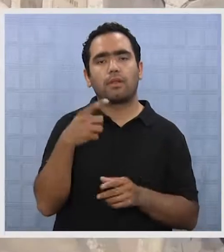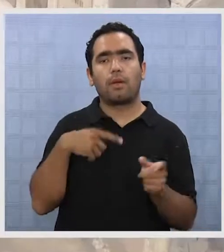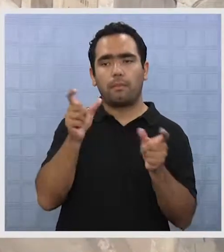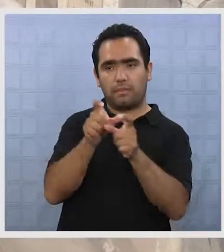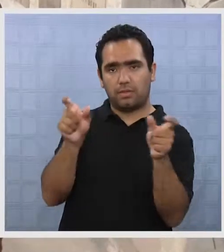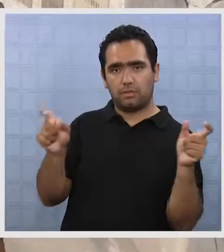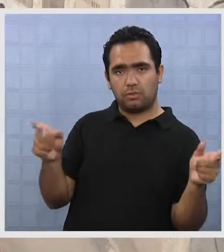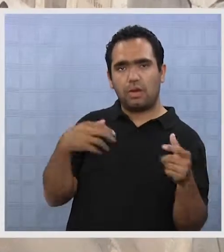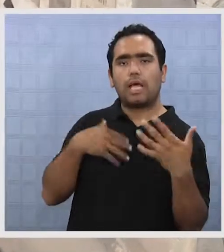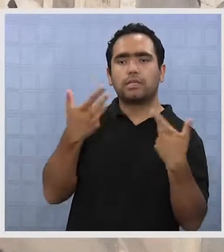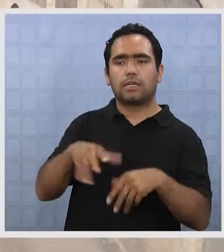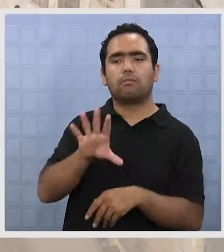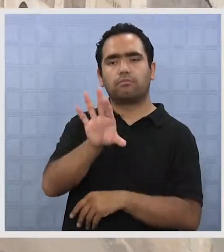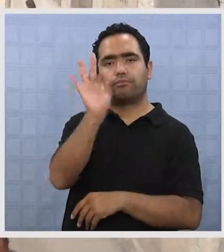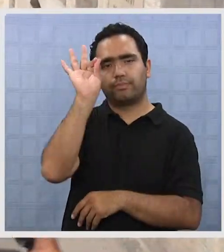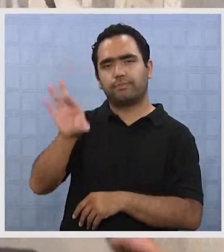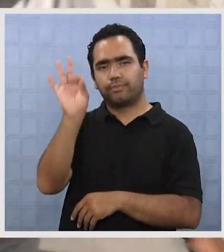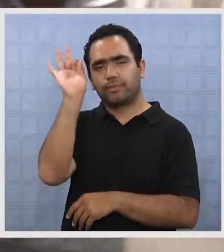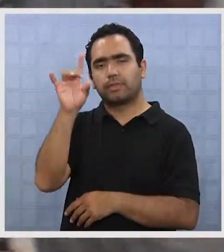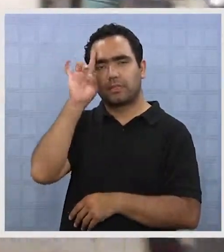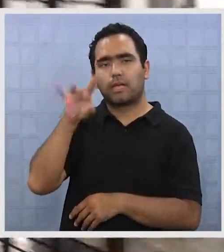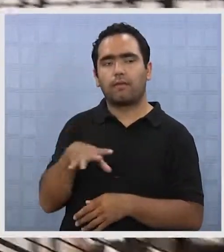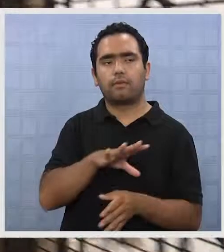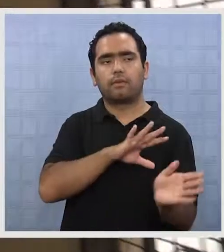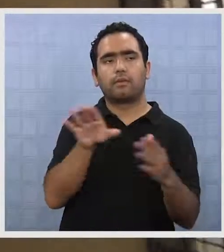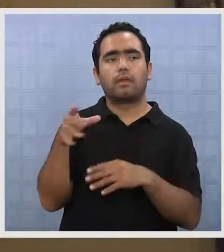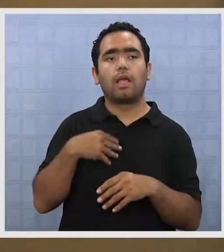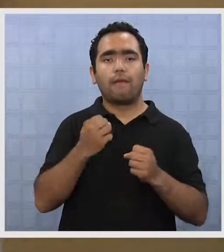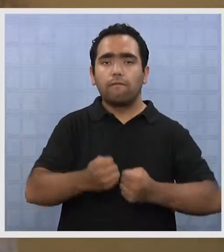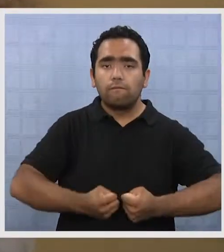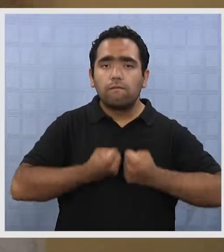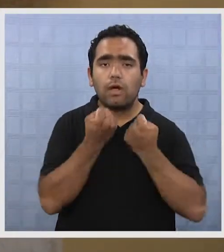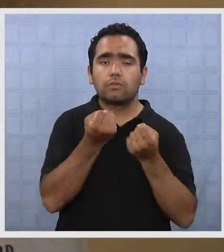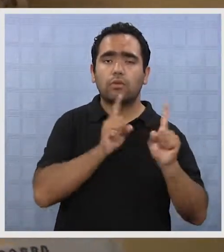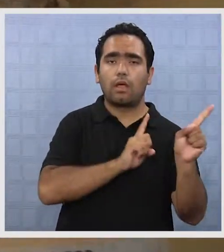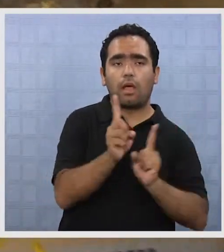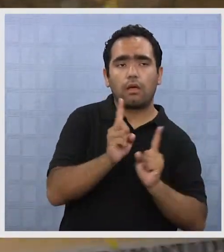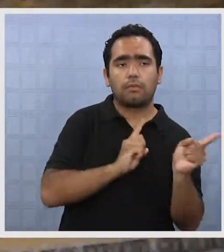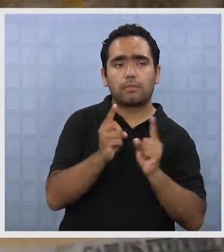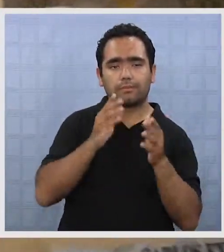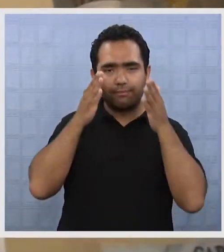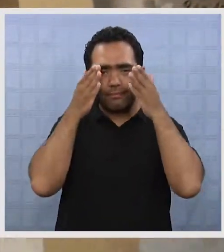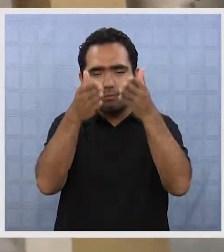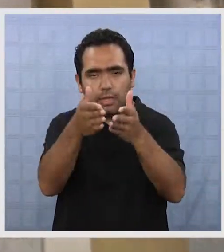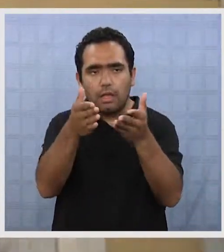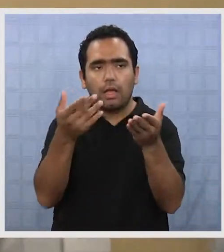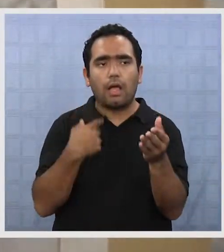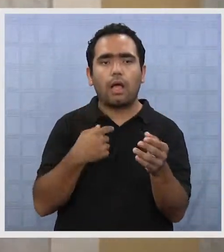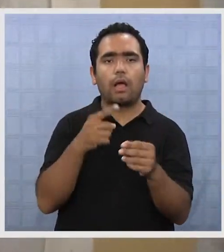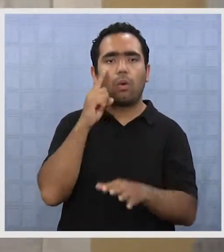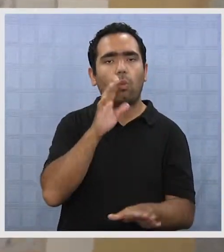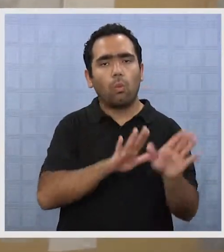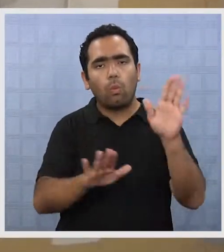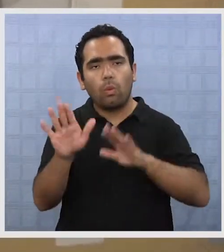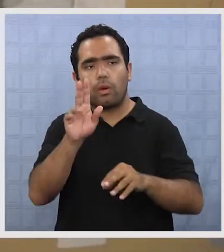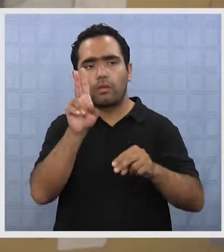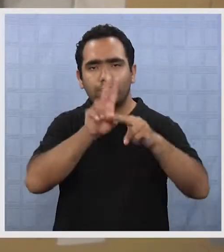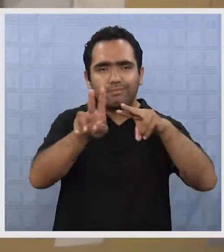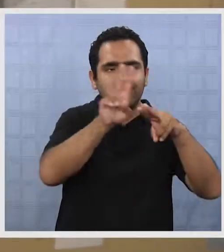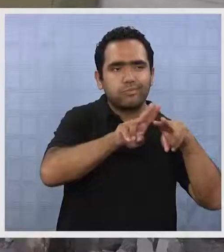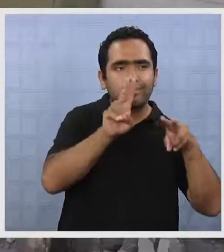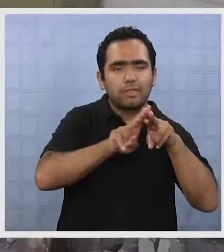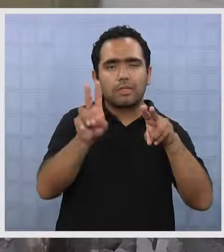aunque los posibles causantes ya estarían identificados. Ahora, los esfuerzos de la administración estarán abocados a restaurar las tumbas,